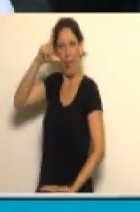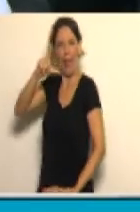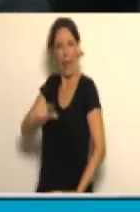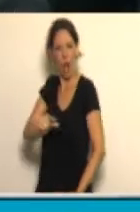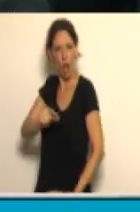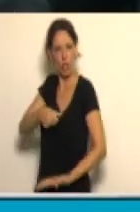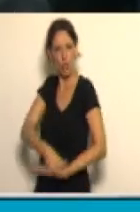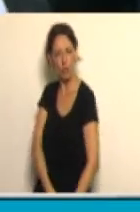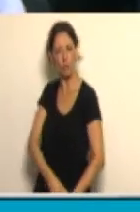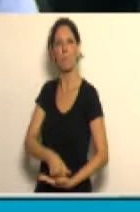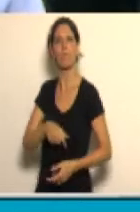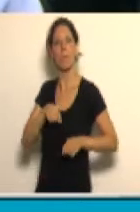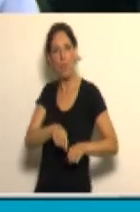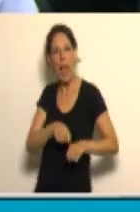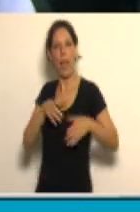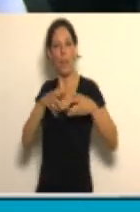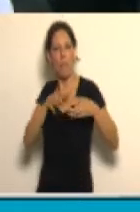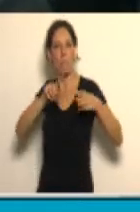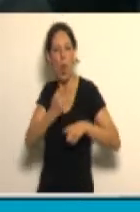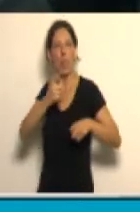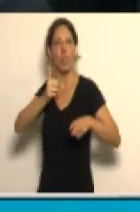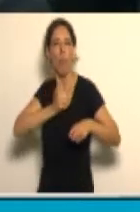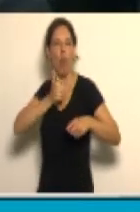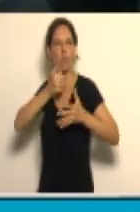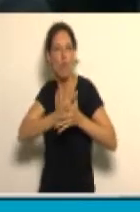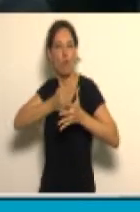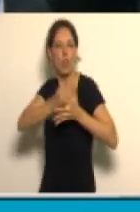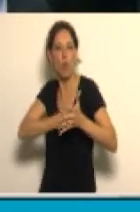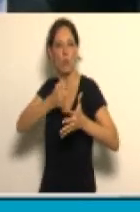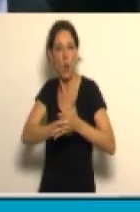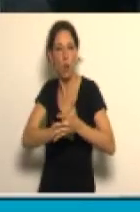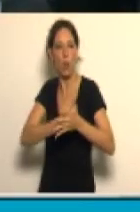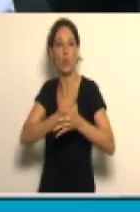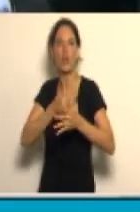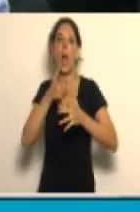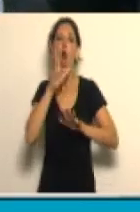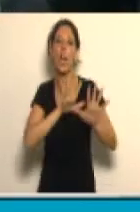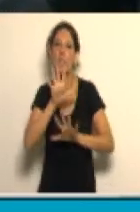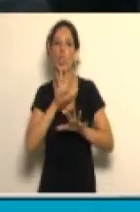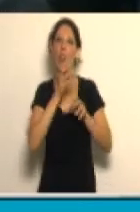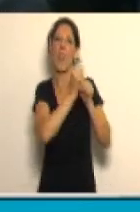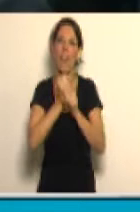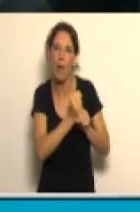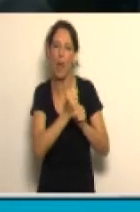después de su experiencia de militante en las organizaciones de trabajadores,